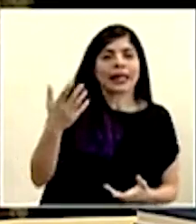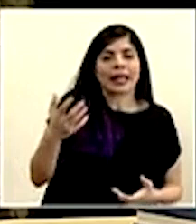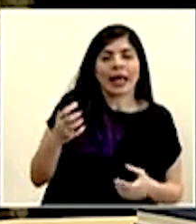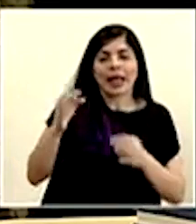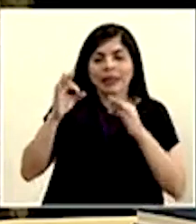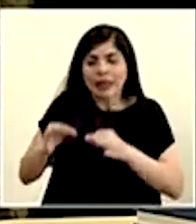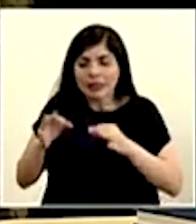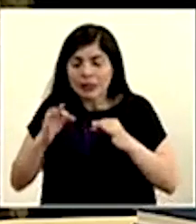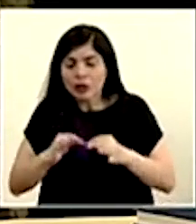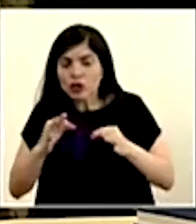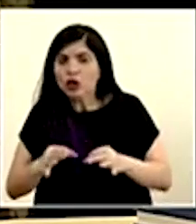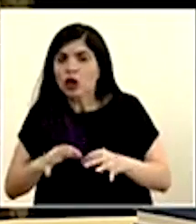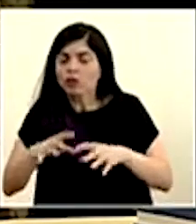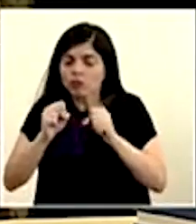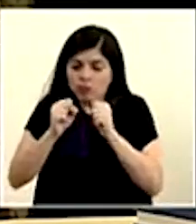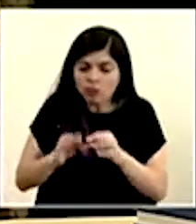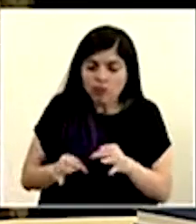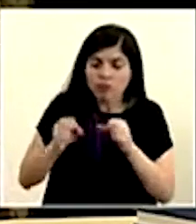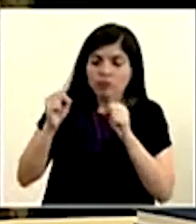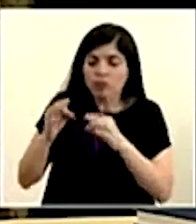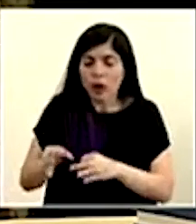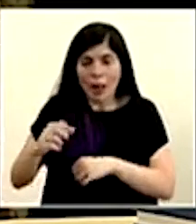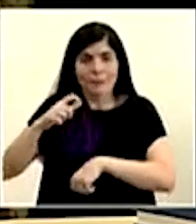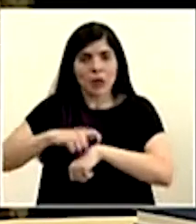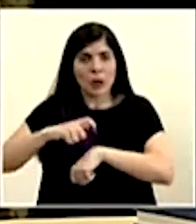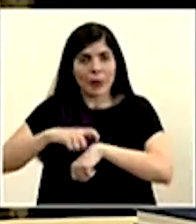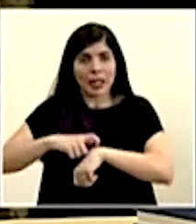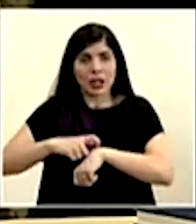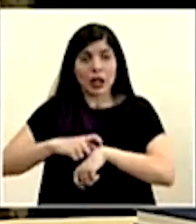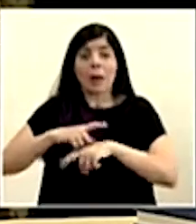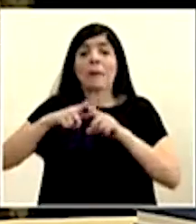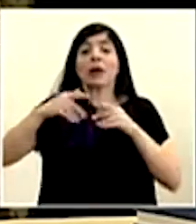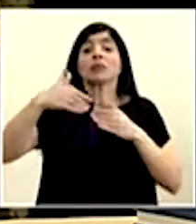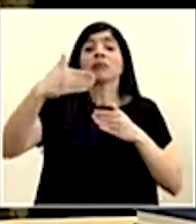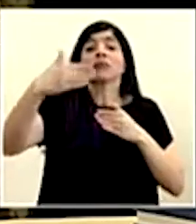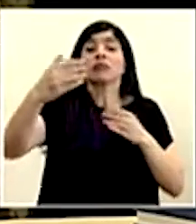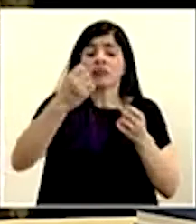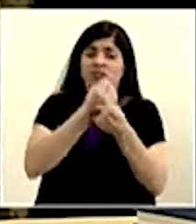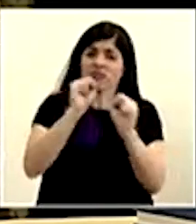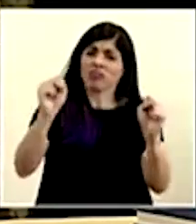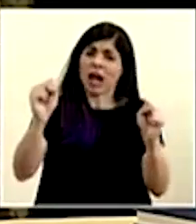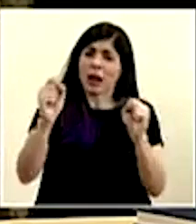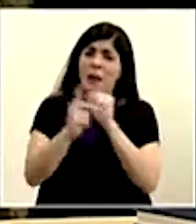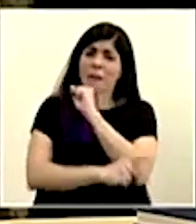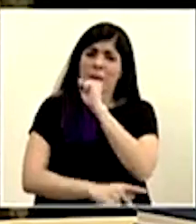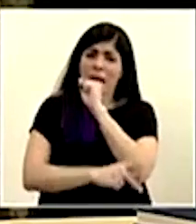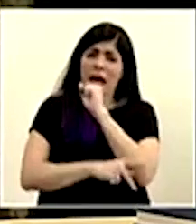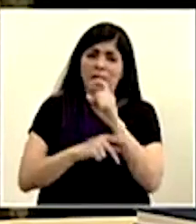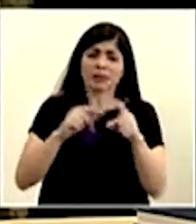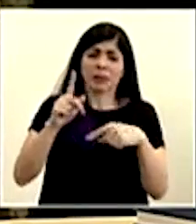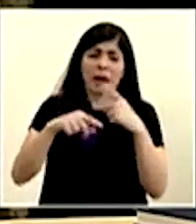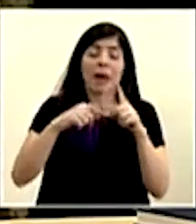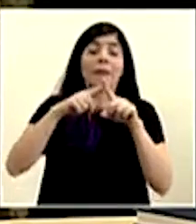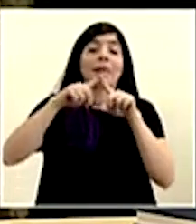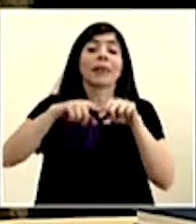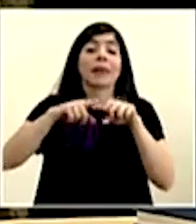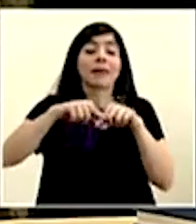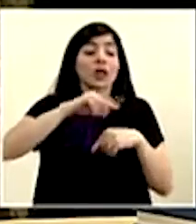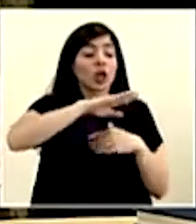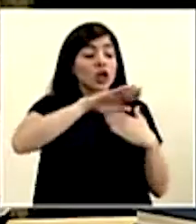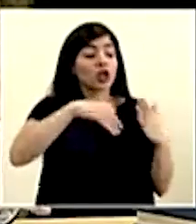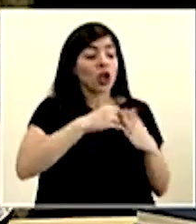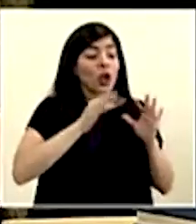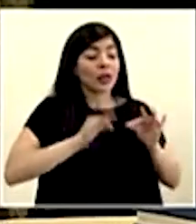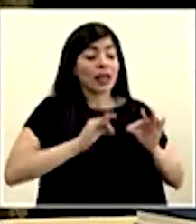decisiones que hay que tomar en el momento y saldremos bien librados como país en la medida de que tomemos